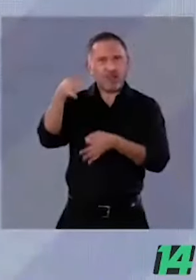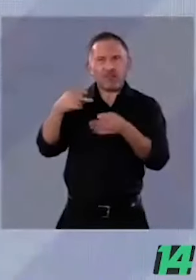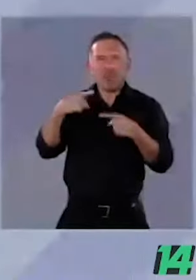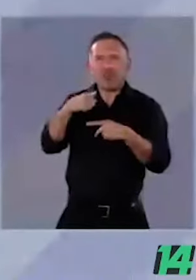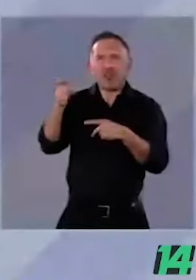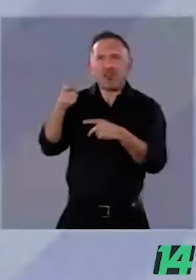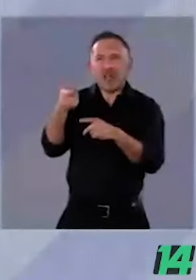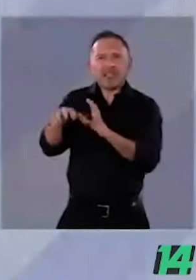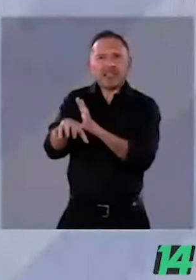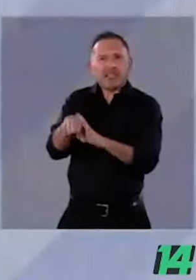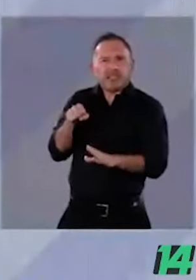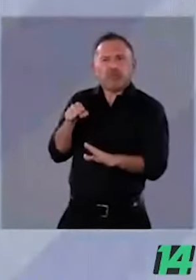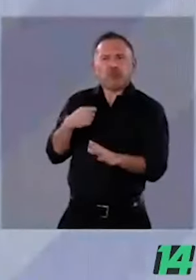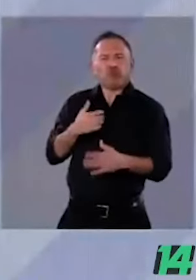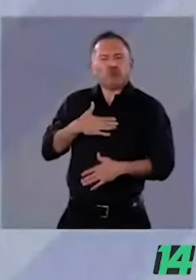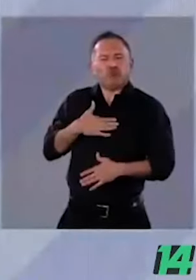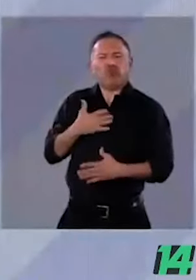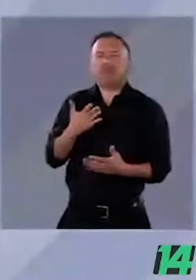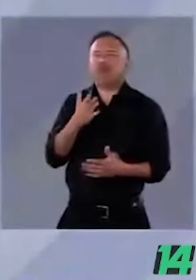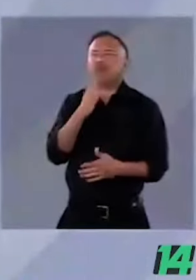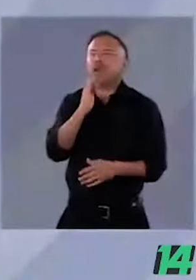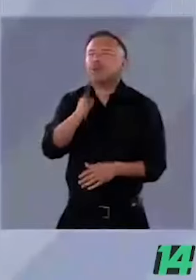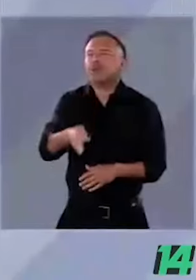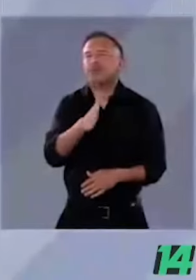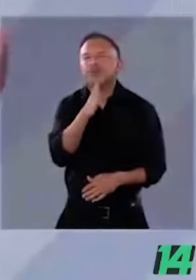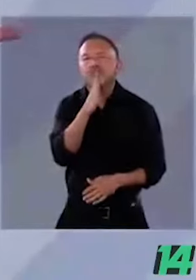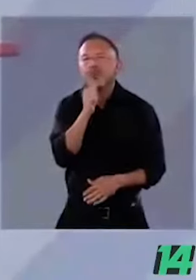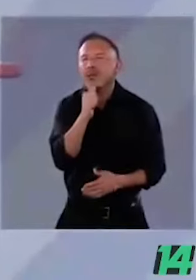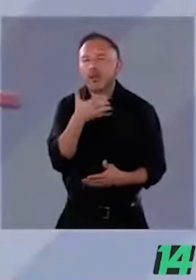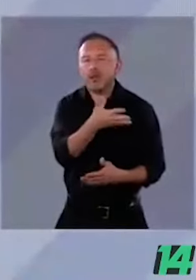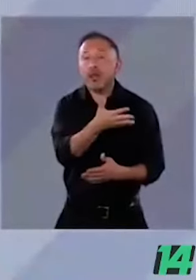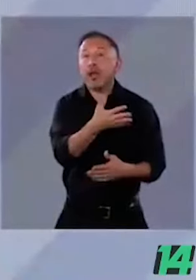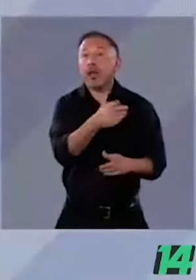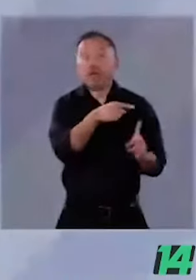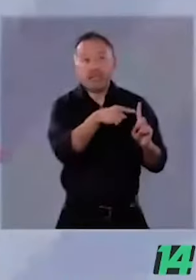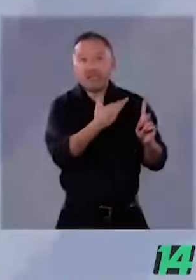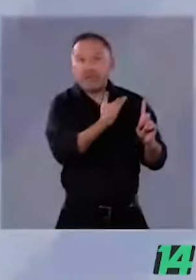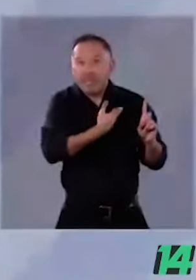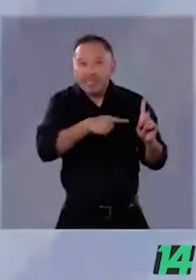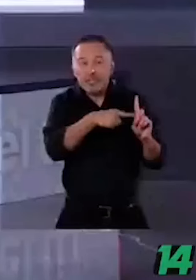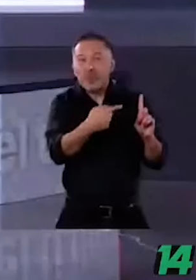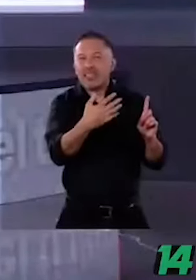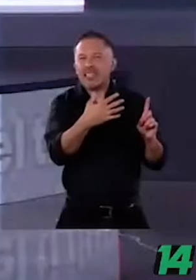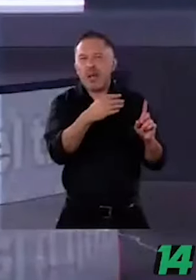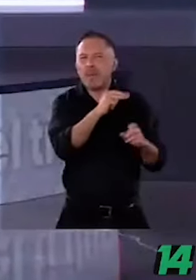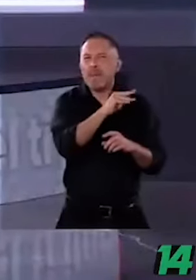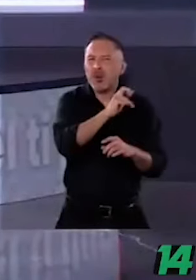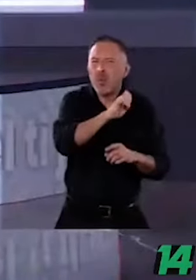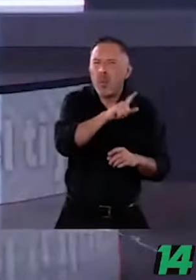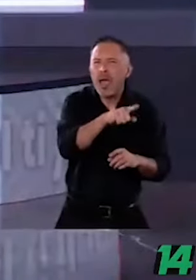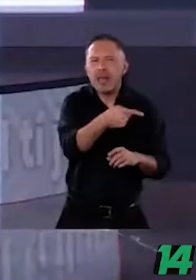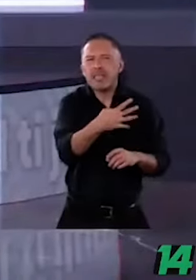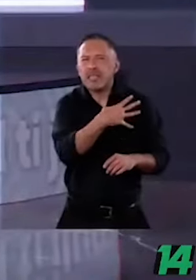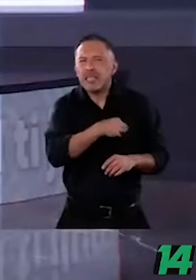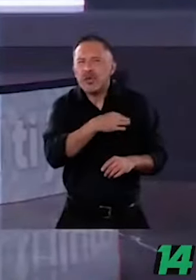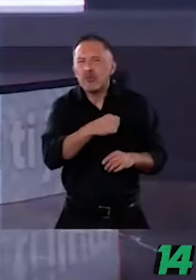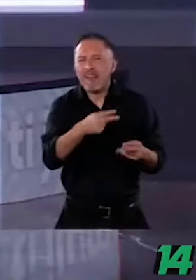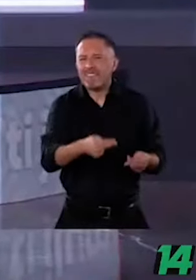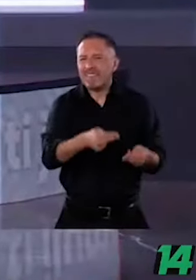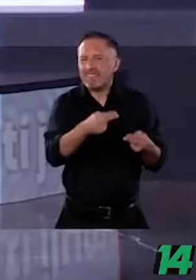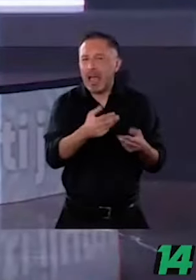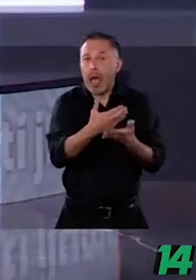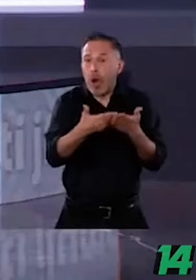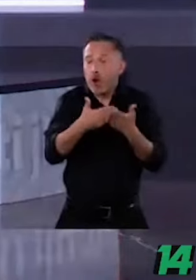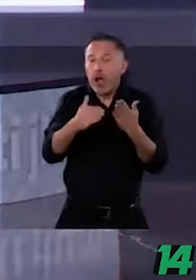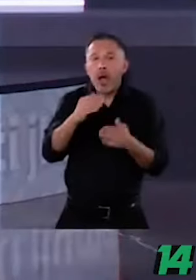Cuando Manuel Bartlett y sus hijos hacen negocios, cuando Rocío Nal está mega millonaria, y ahora el yerno tiene